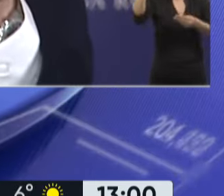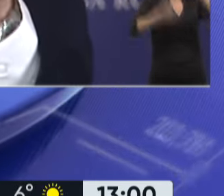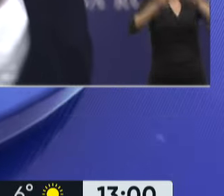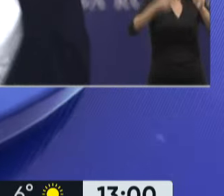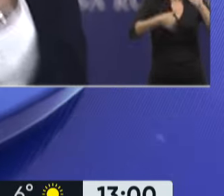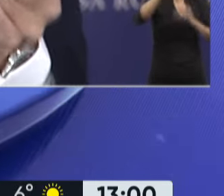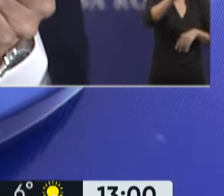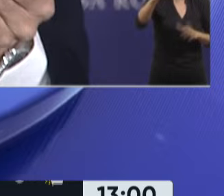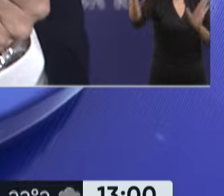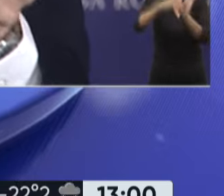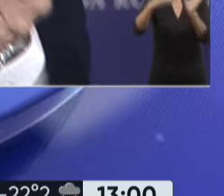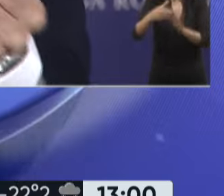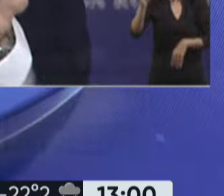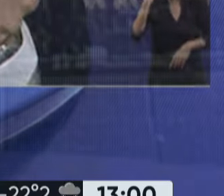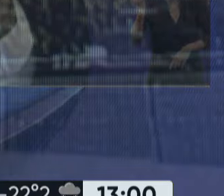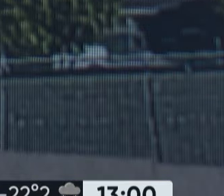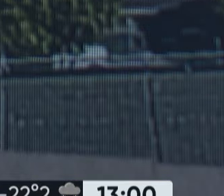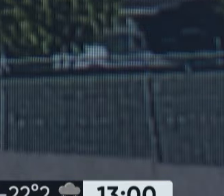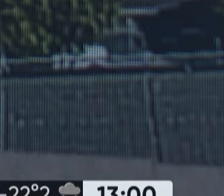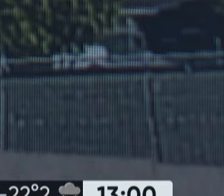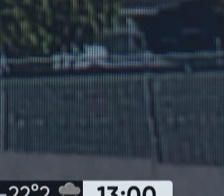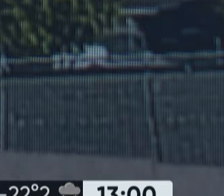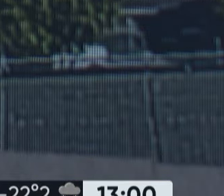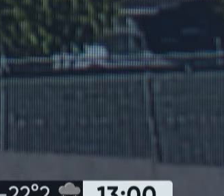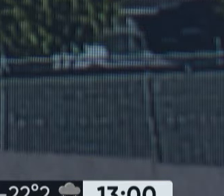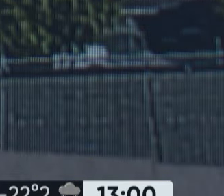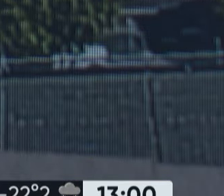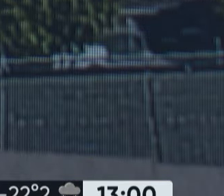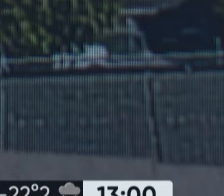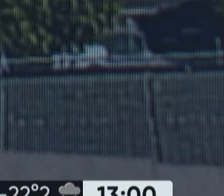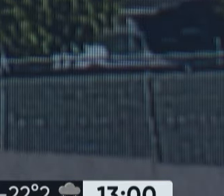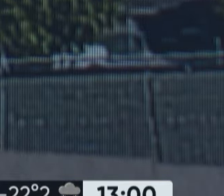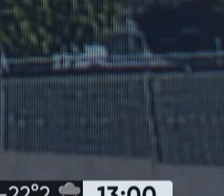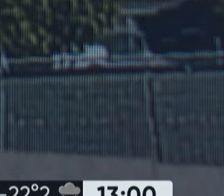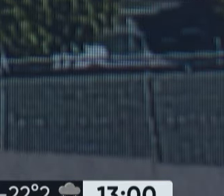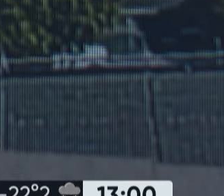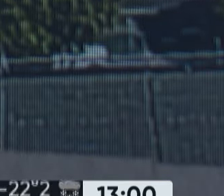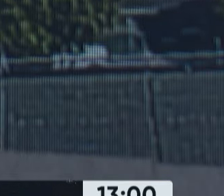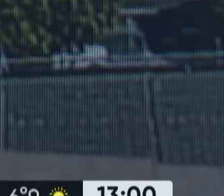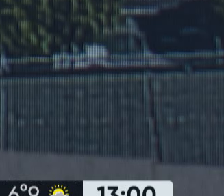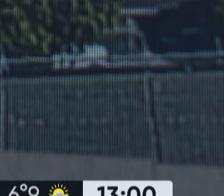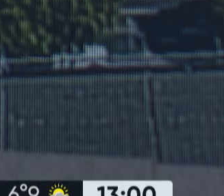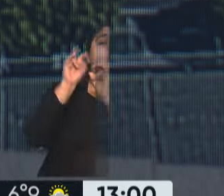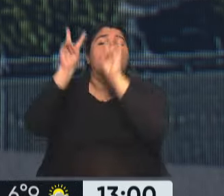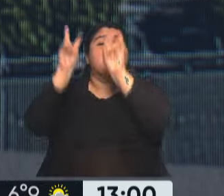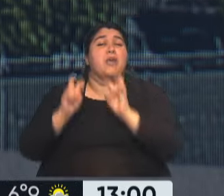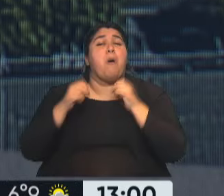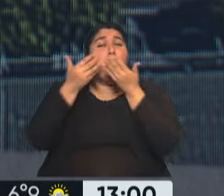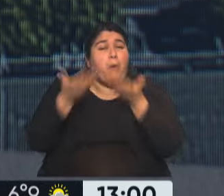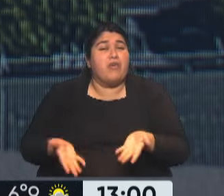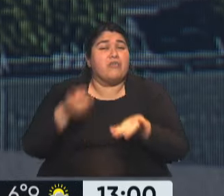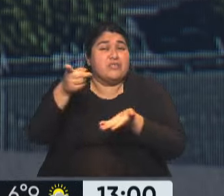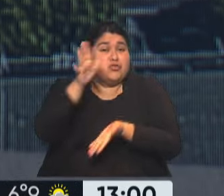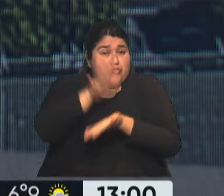de dólares. Contra un presupuesto de nuestros clubes... Allí lo escuchamos, Acuño Olivarona, contando todo lo beneficioso que puede ser justamente la